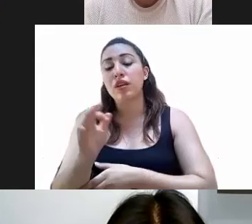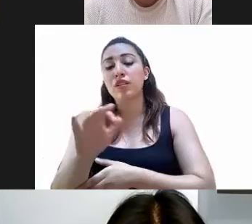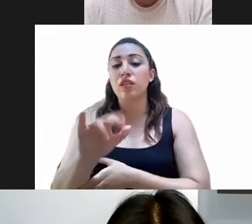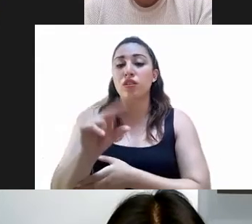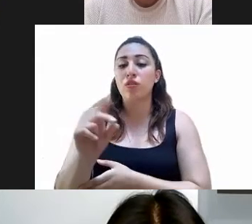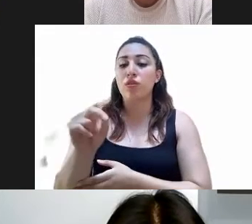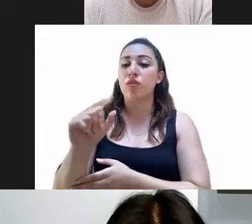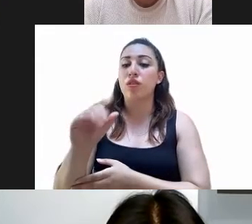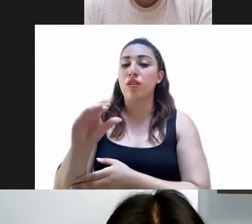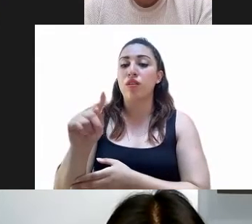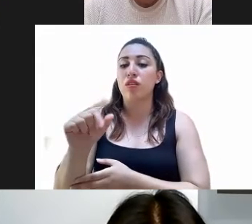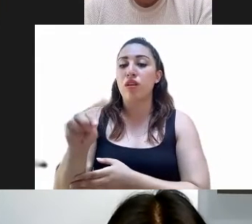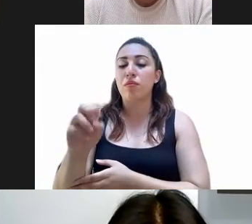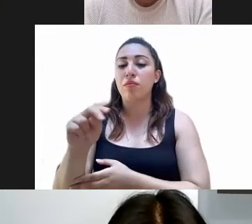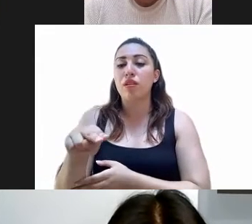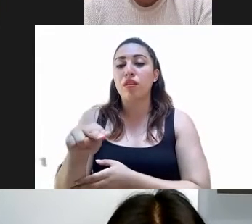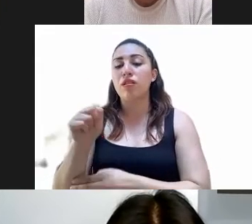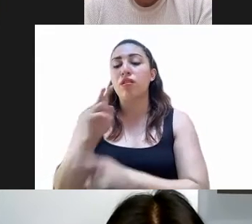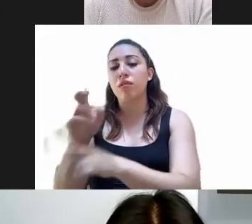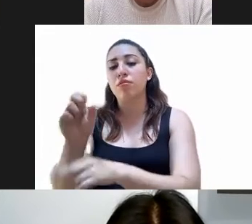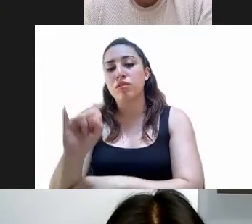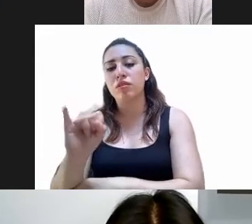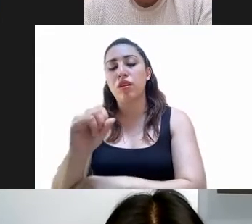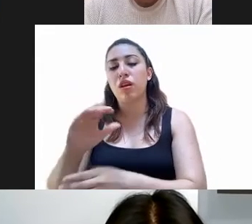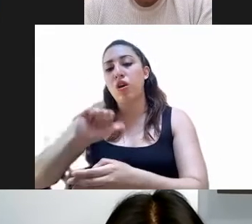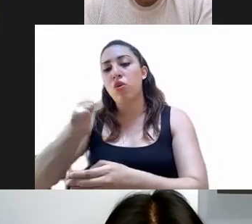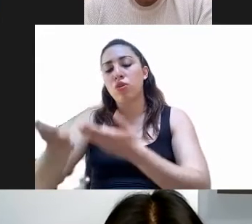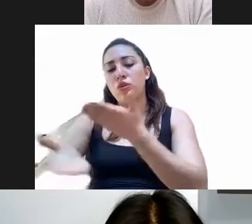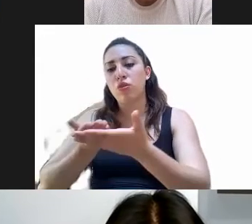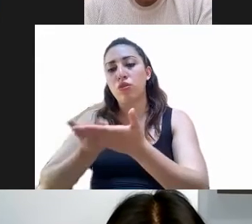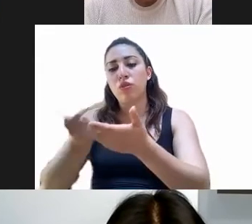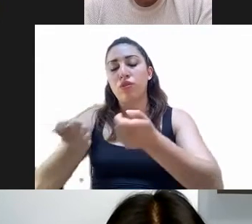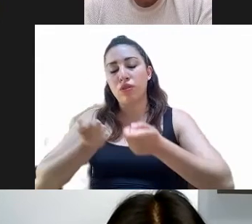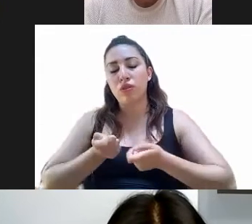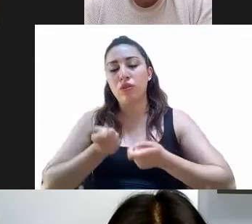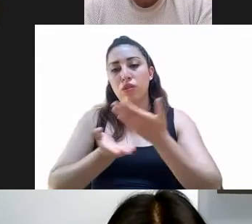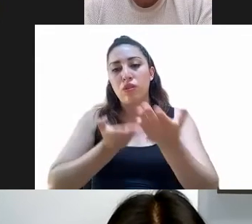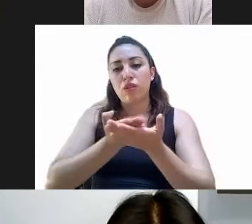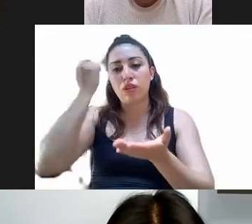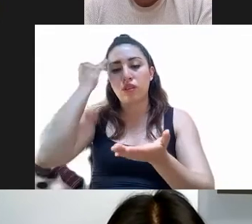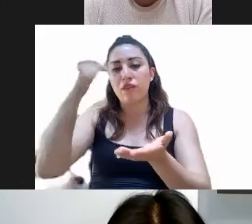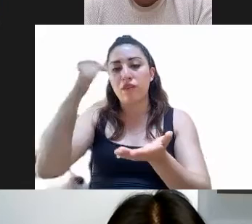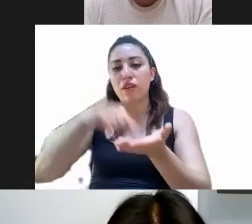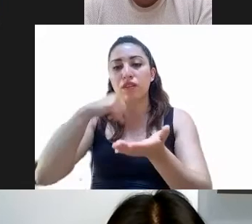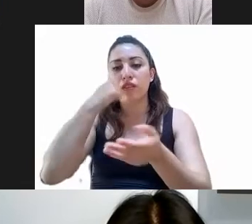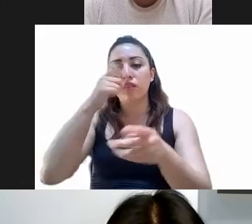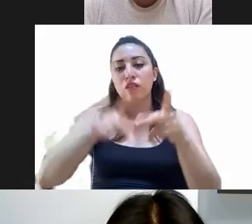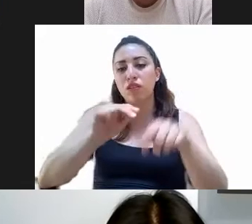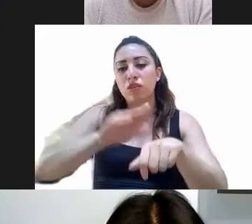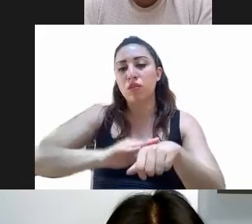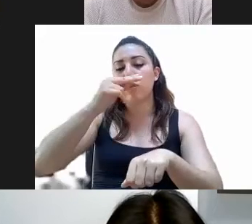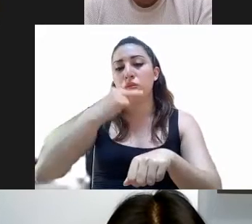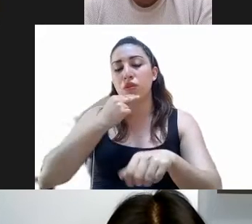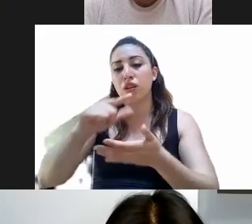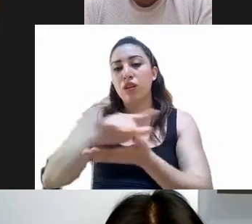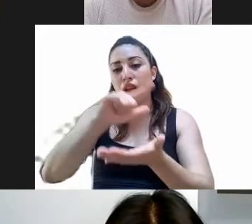proyecto de dictamen en sentido positivo a la iniciativa con proyecto de decreto por el que se abroga la ley de la institución